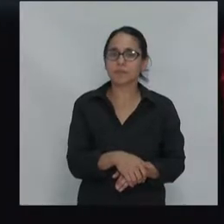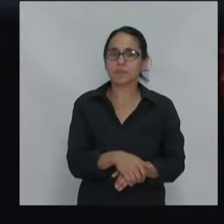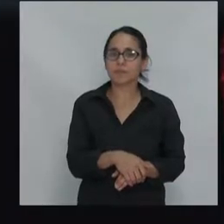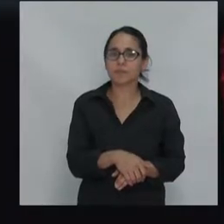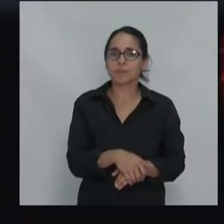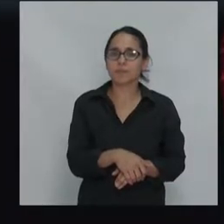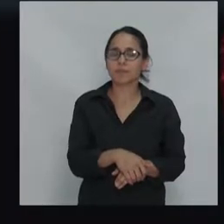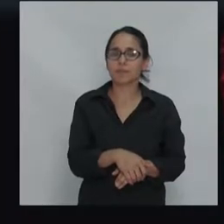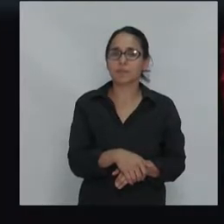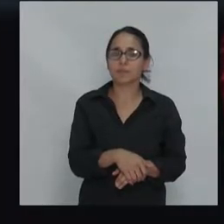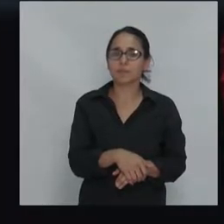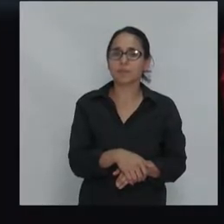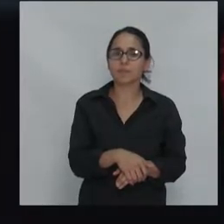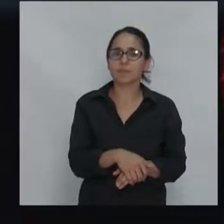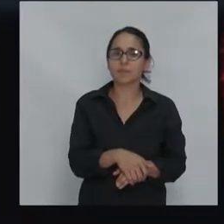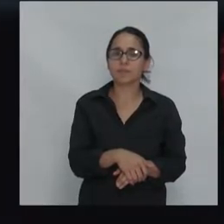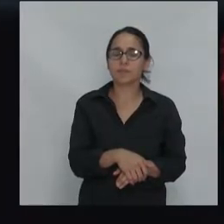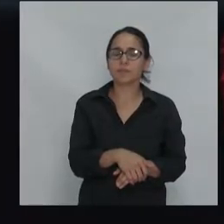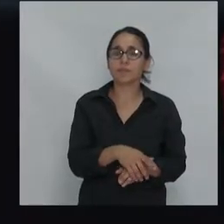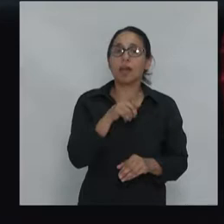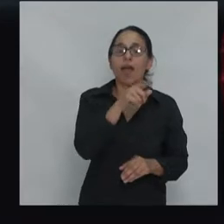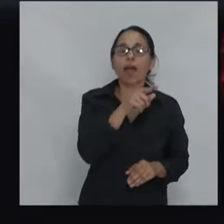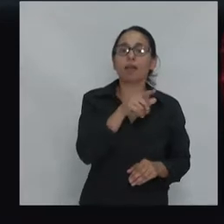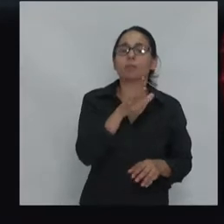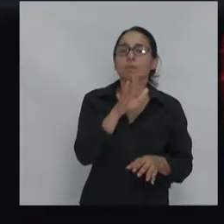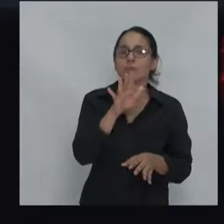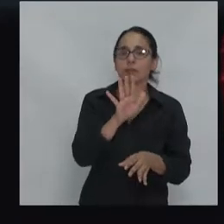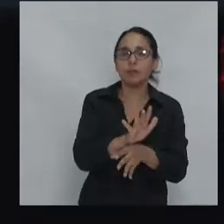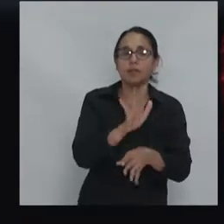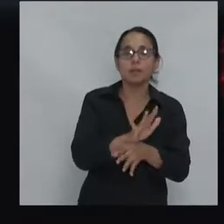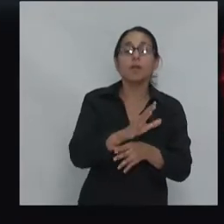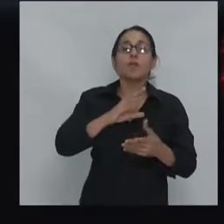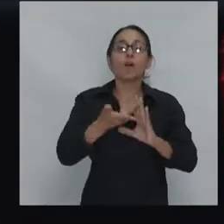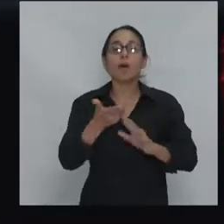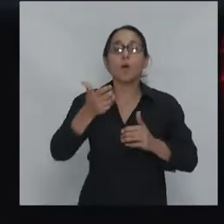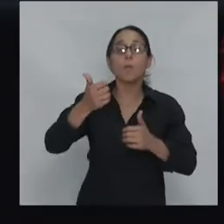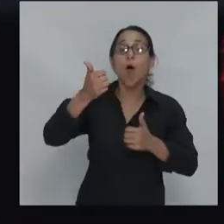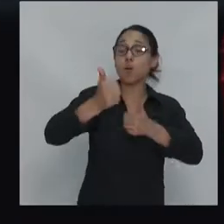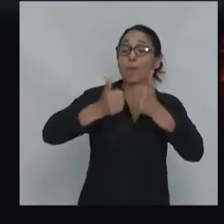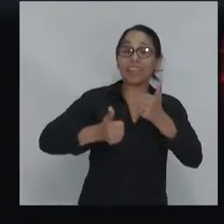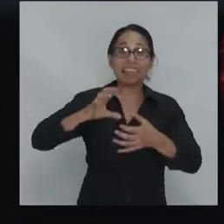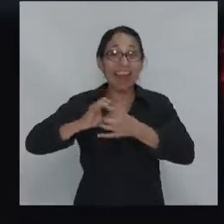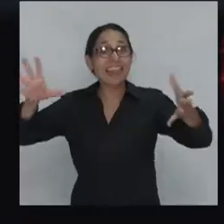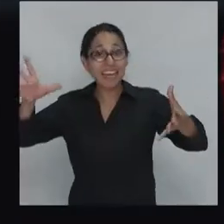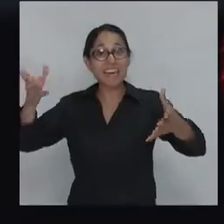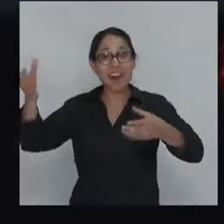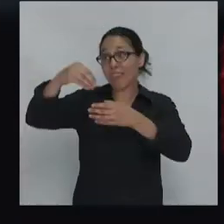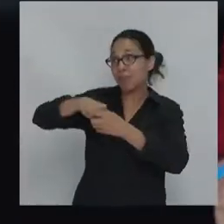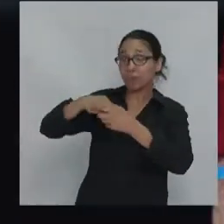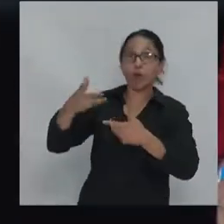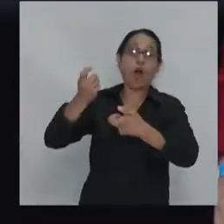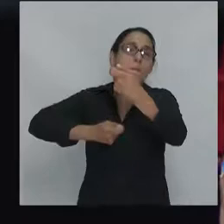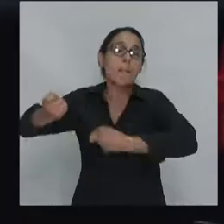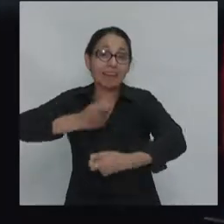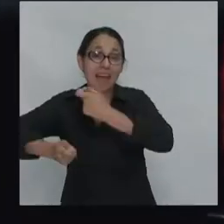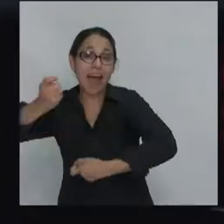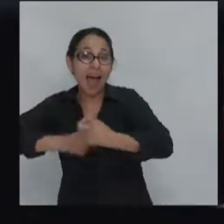aniquilando el capitalismo de libre competencia es lo que pasa es lo que pasa